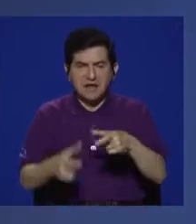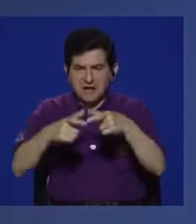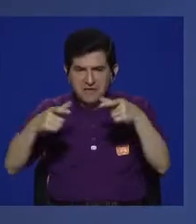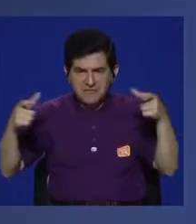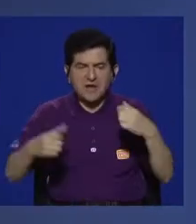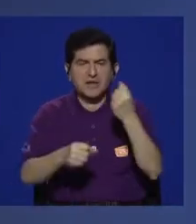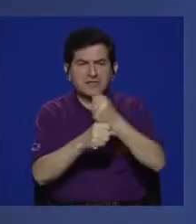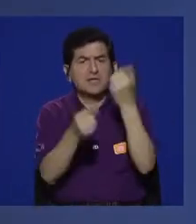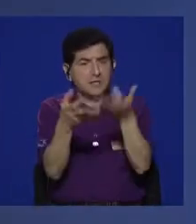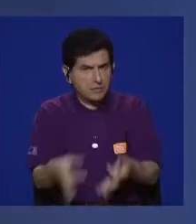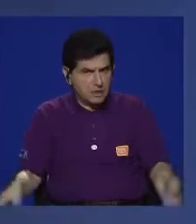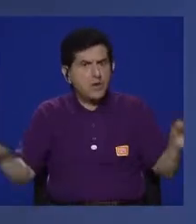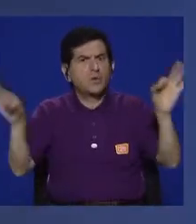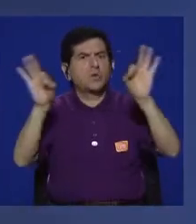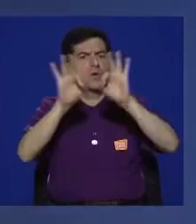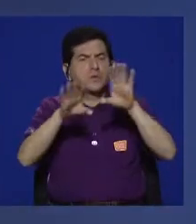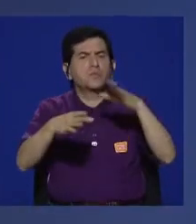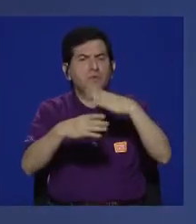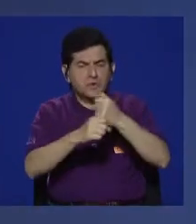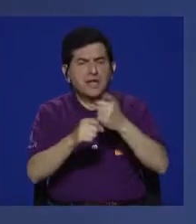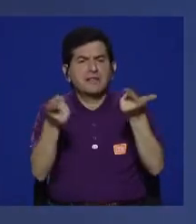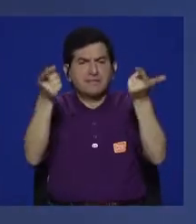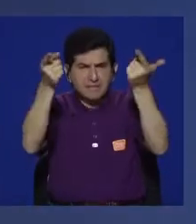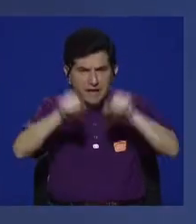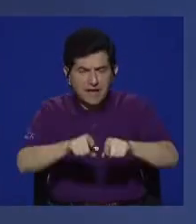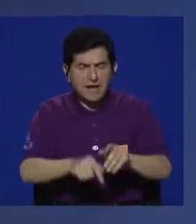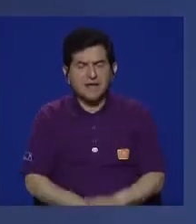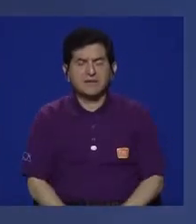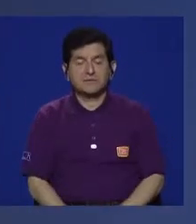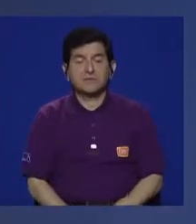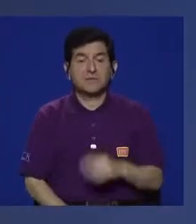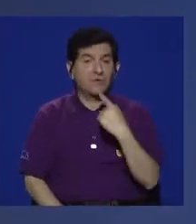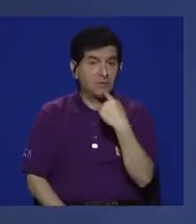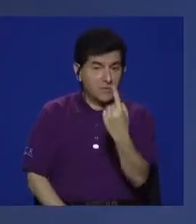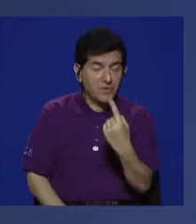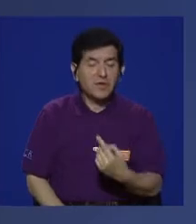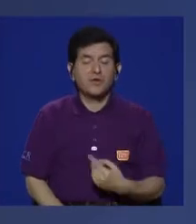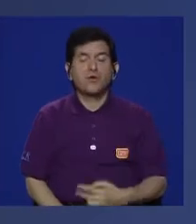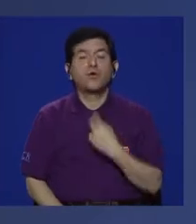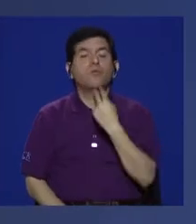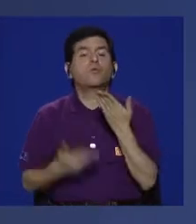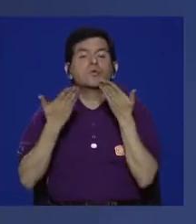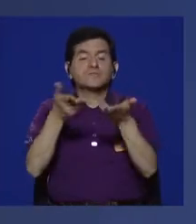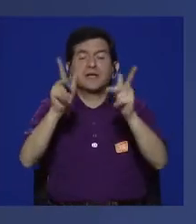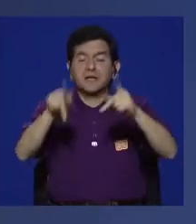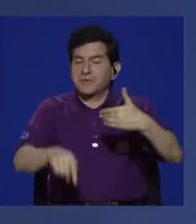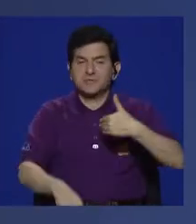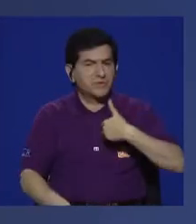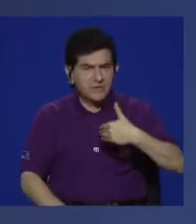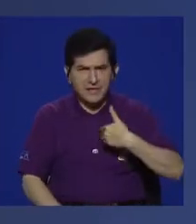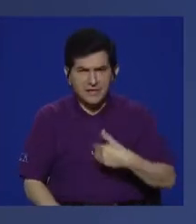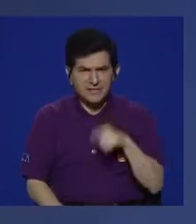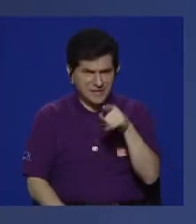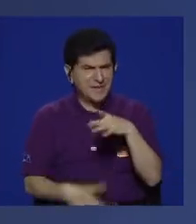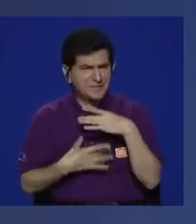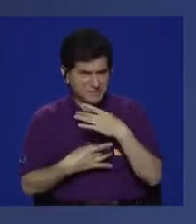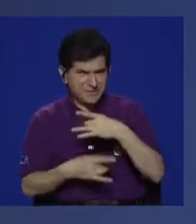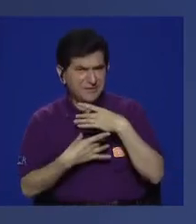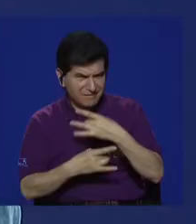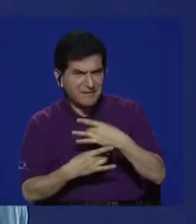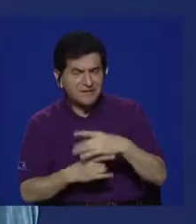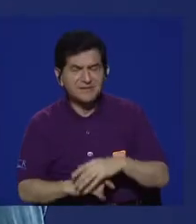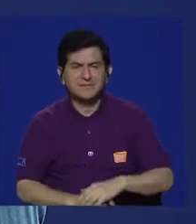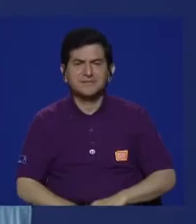realizar una labor tan importante como es darle voz, como dice usted, a quienes no la tienen? ¿Le llama la atención